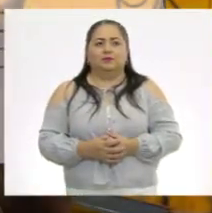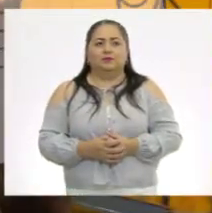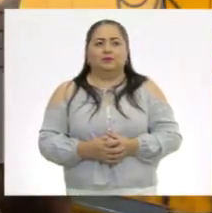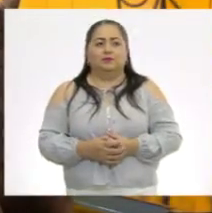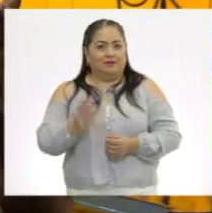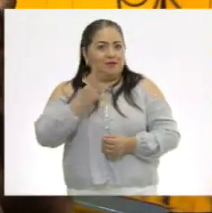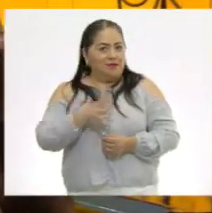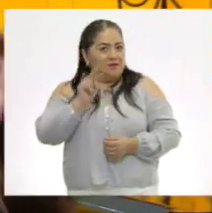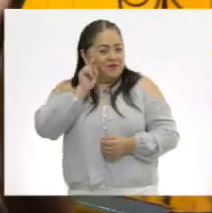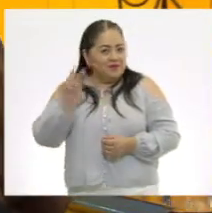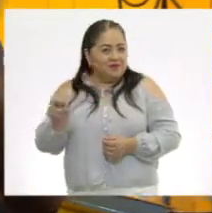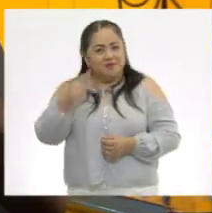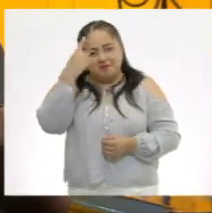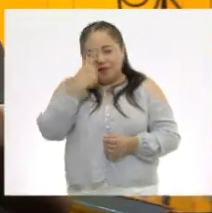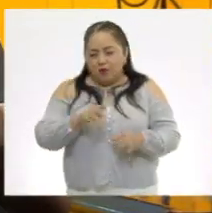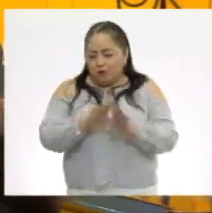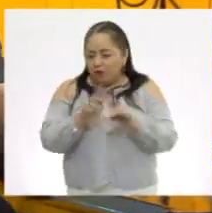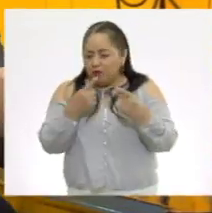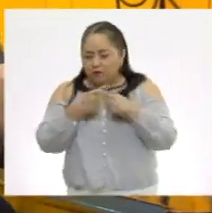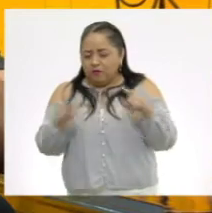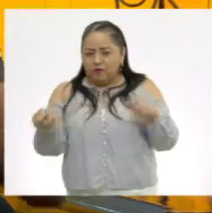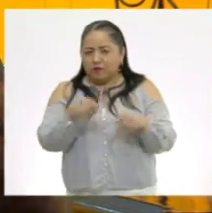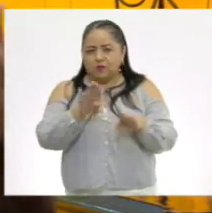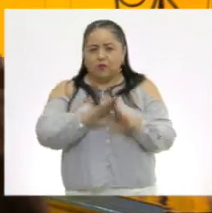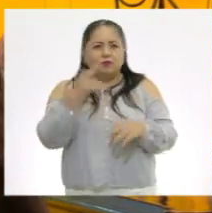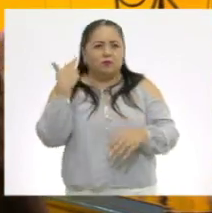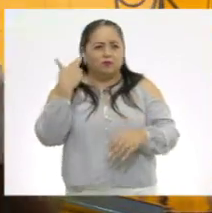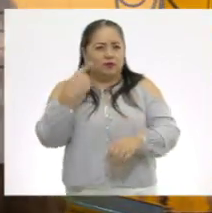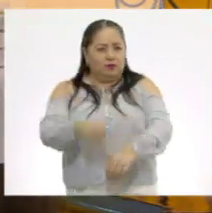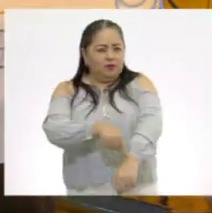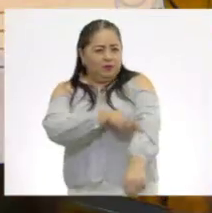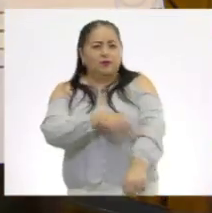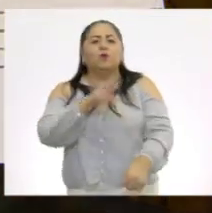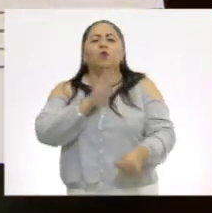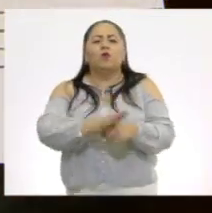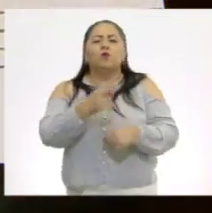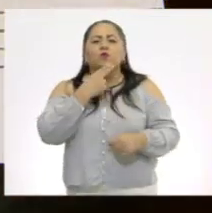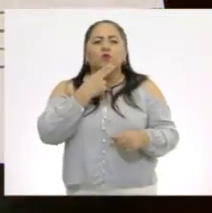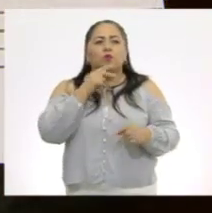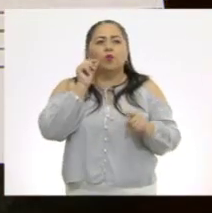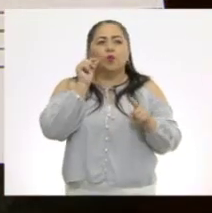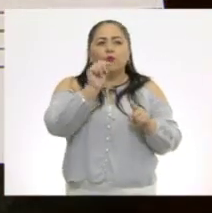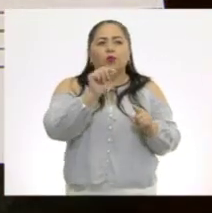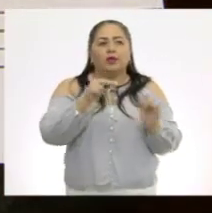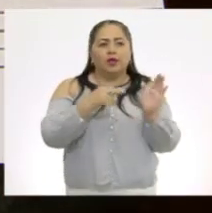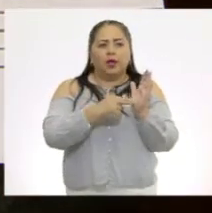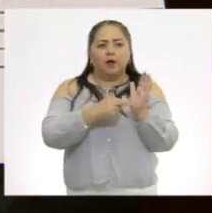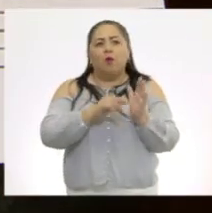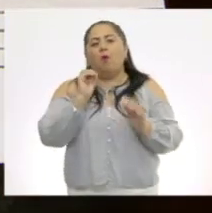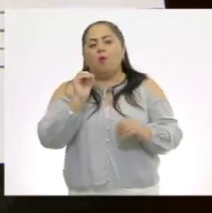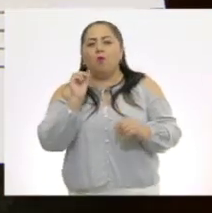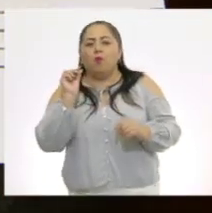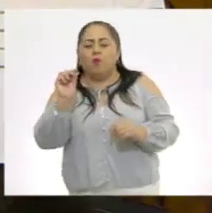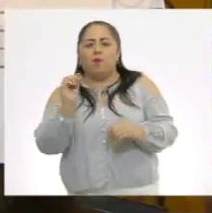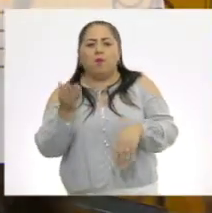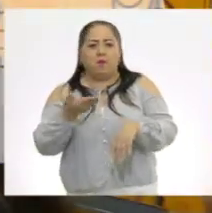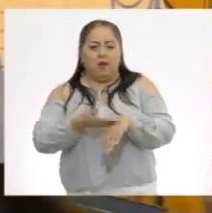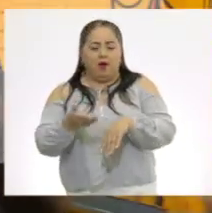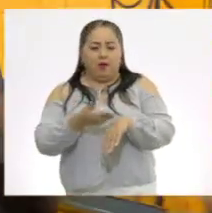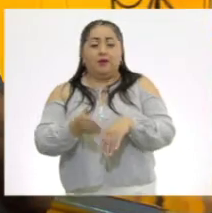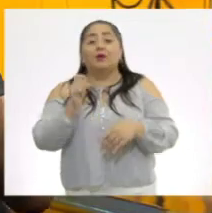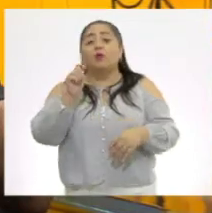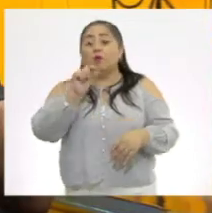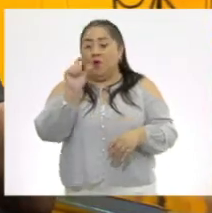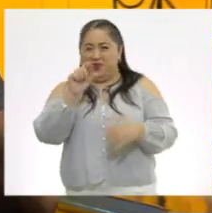¿Vieron? Para diferenciar las duraciones de las notas, usamos punto negro o punto blanco. La